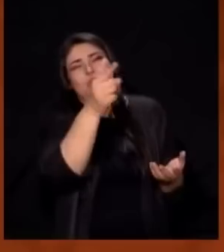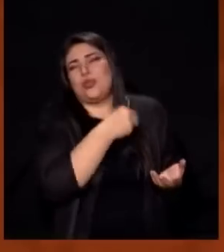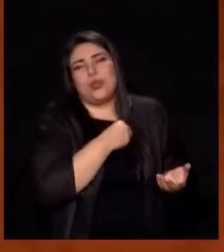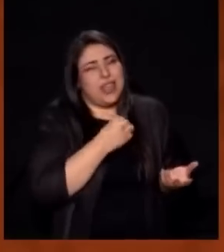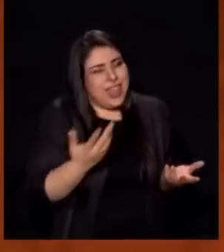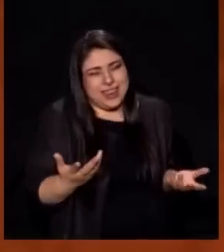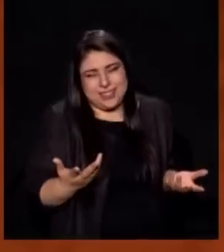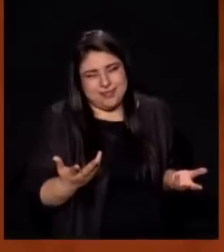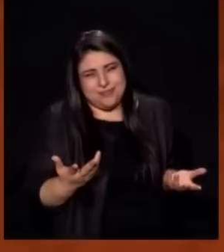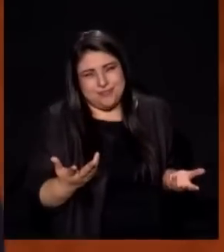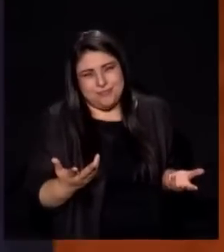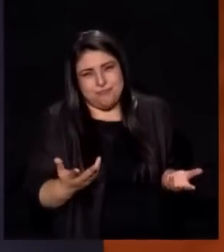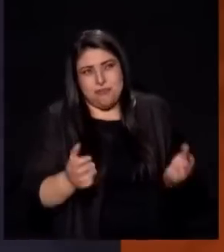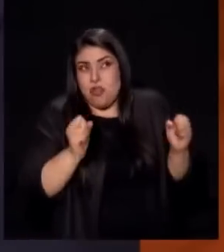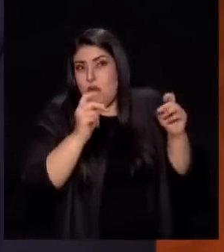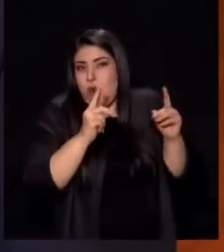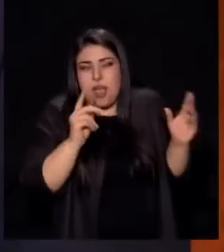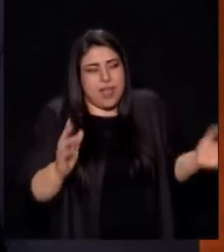Dale